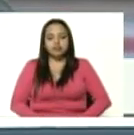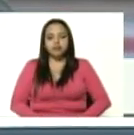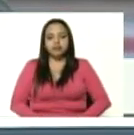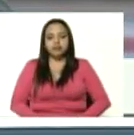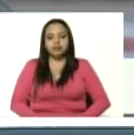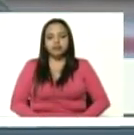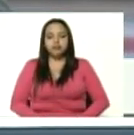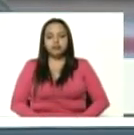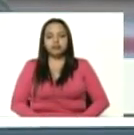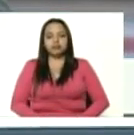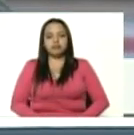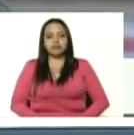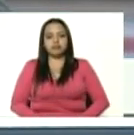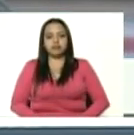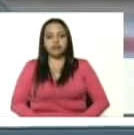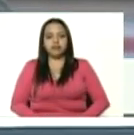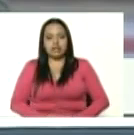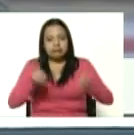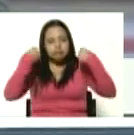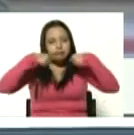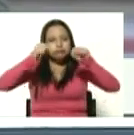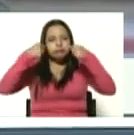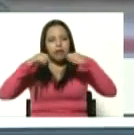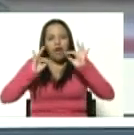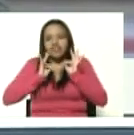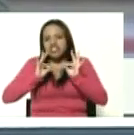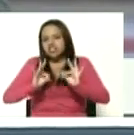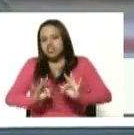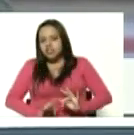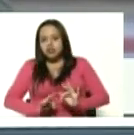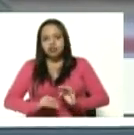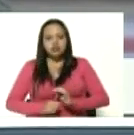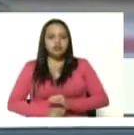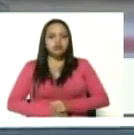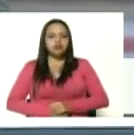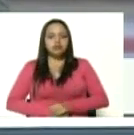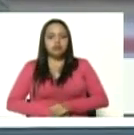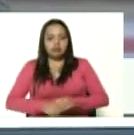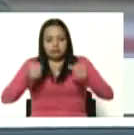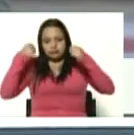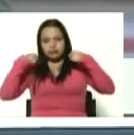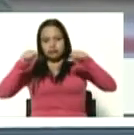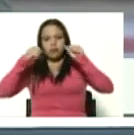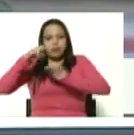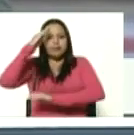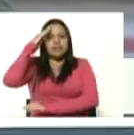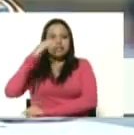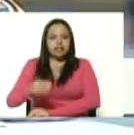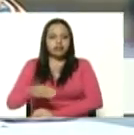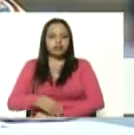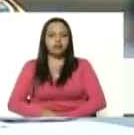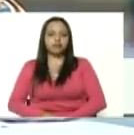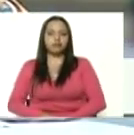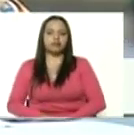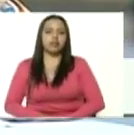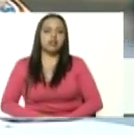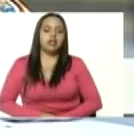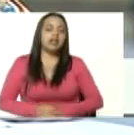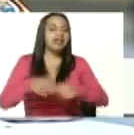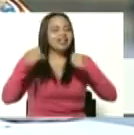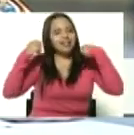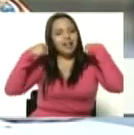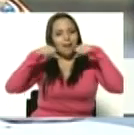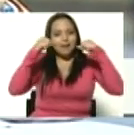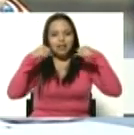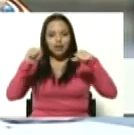Martínez en entrenamiento físico en entrenamiento militar en entrenamiento